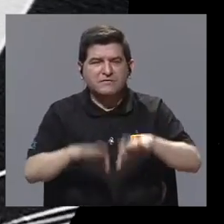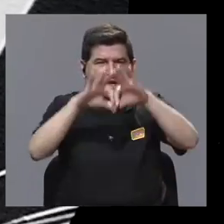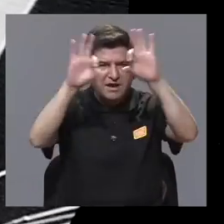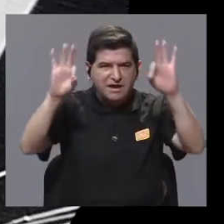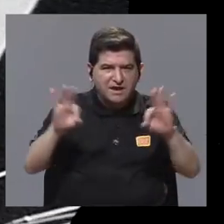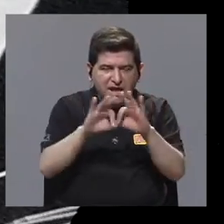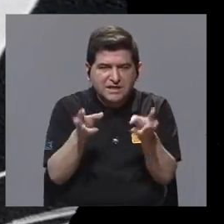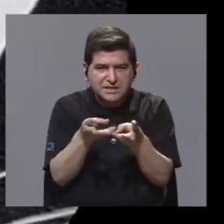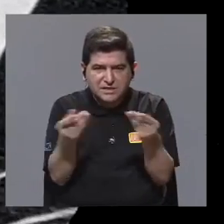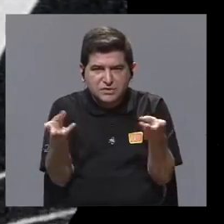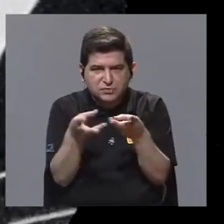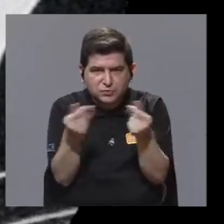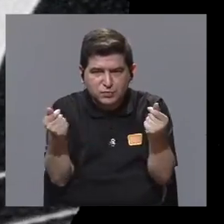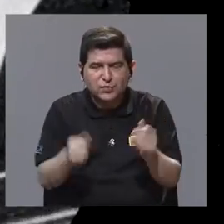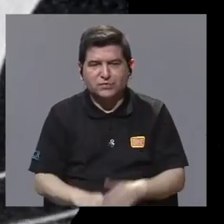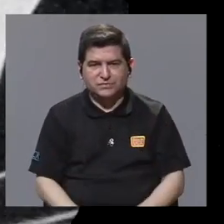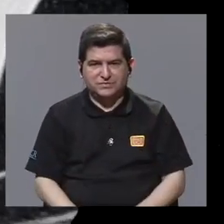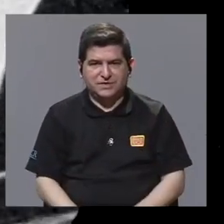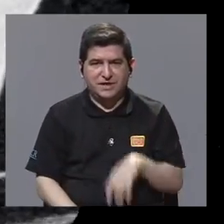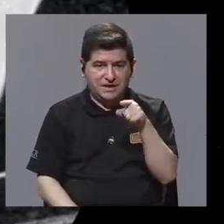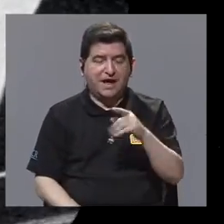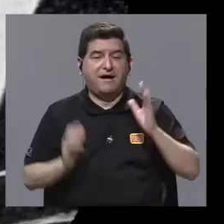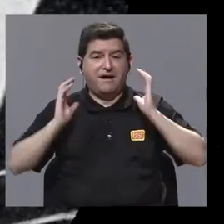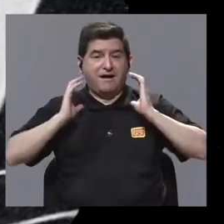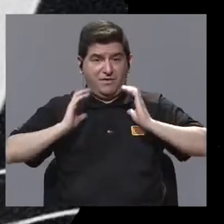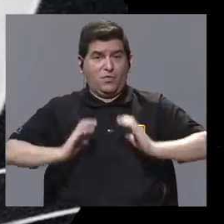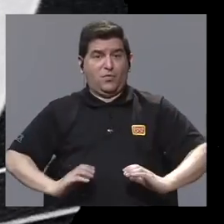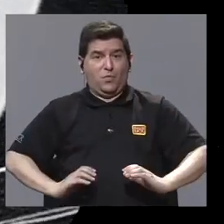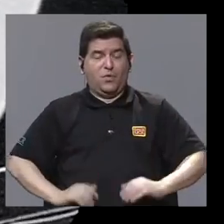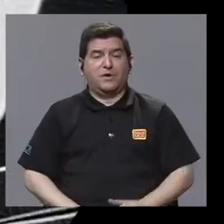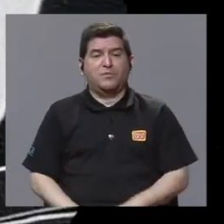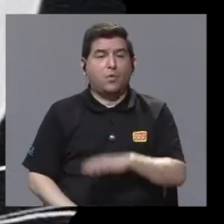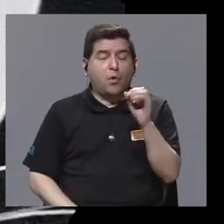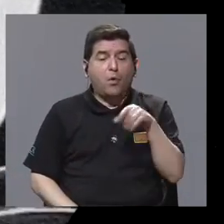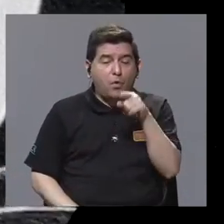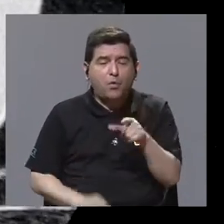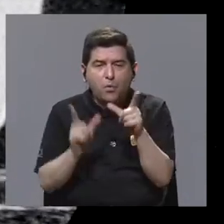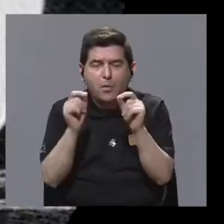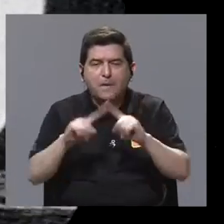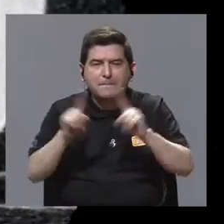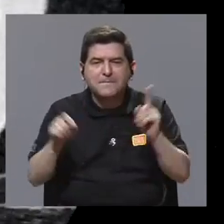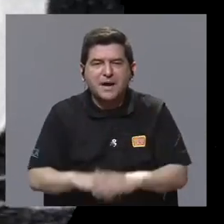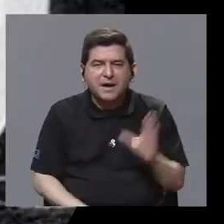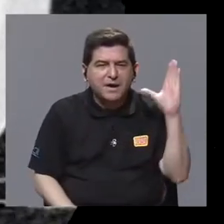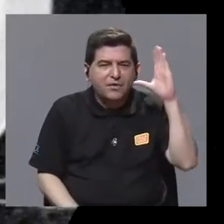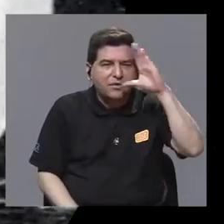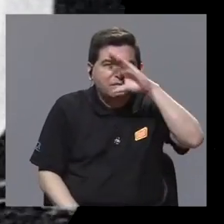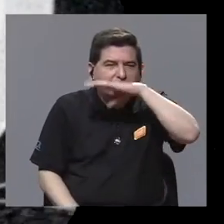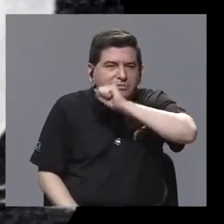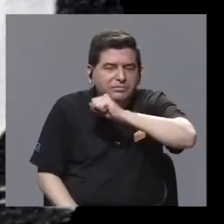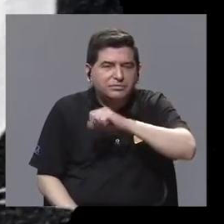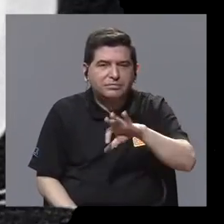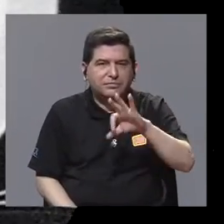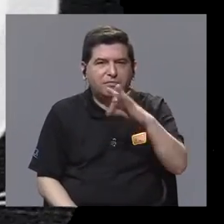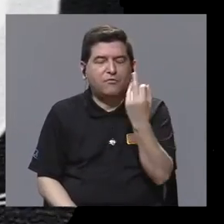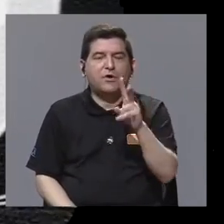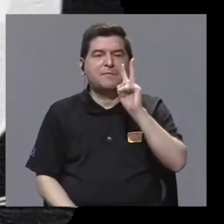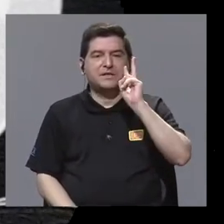imágenes que producen el cuerpo o el tumor, pero se captan de